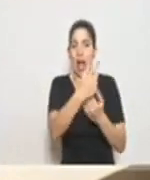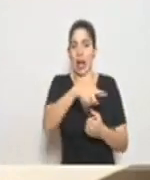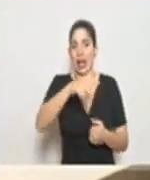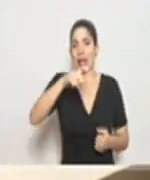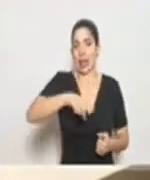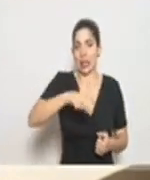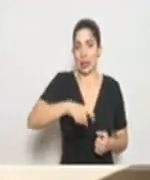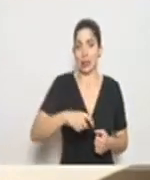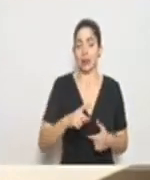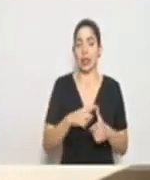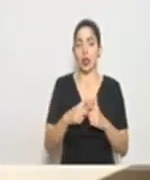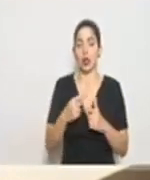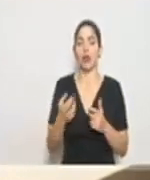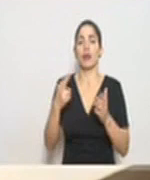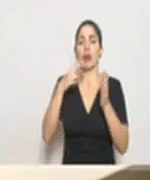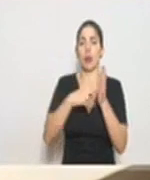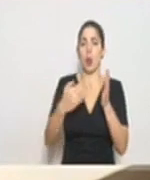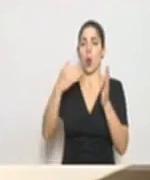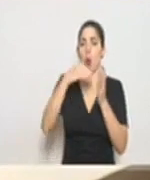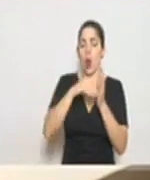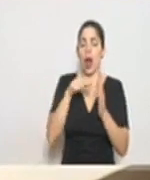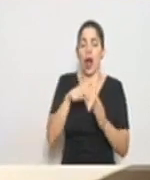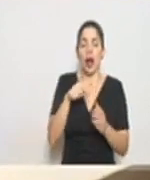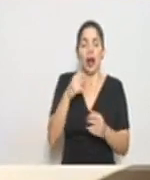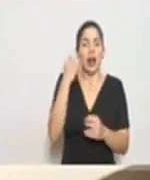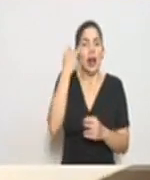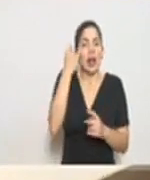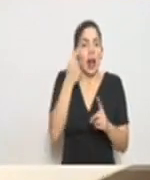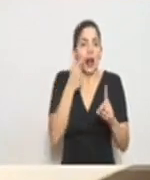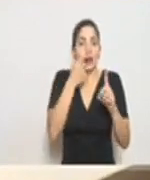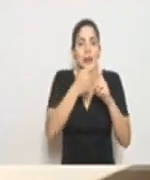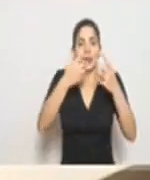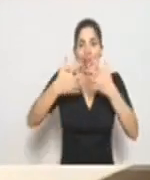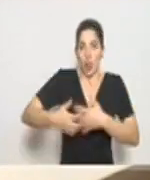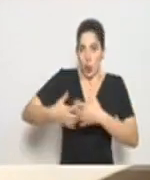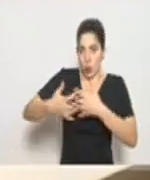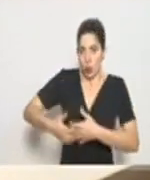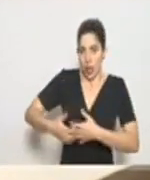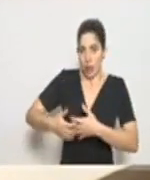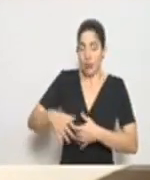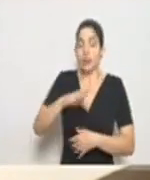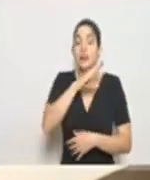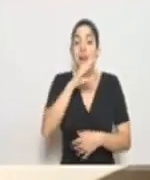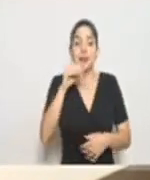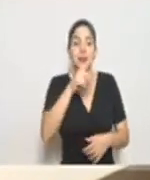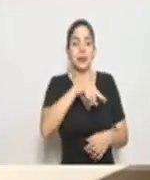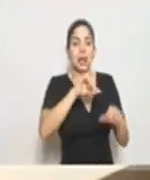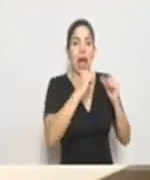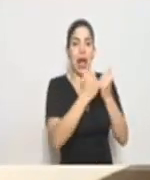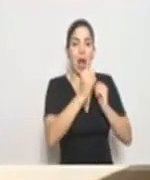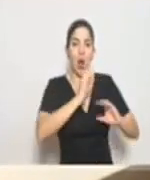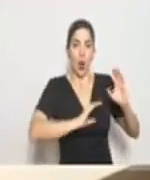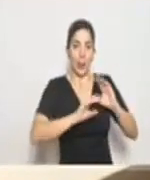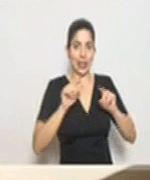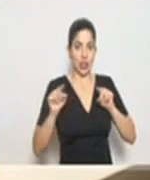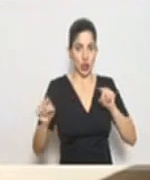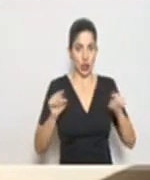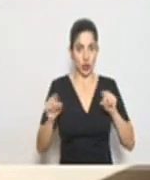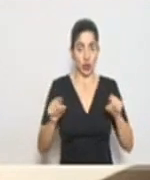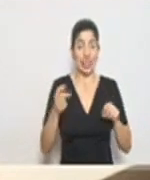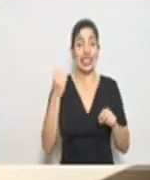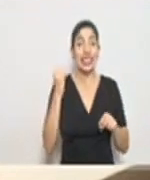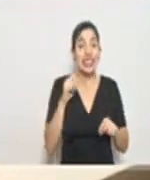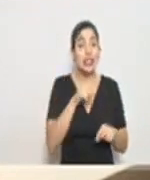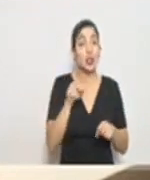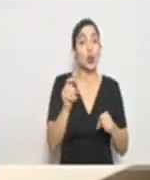Repito, la medida inicialmente está para el sector industrial y para el sector comercial que consuma